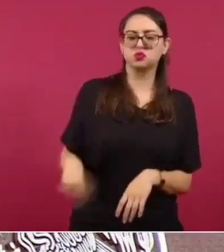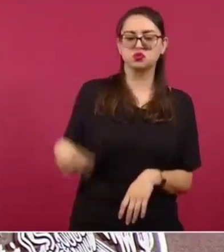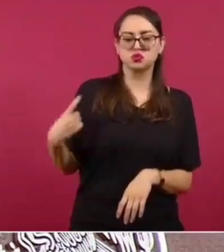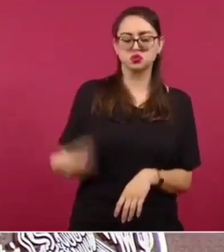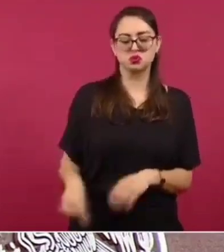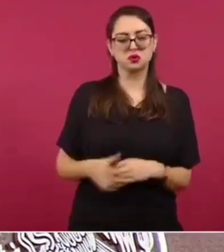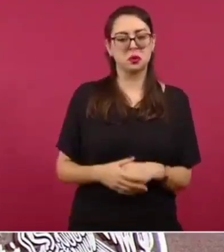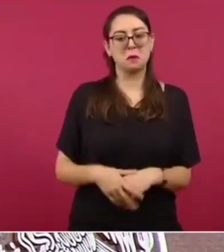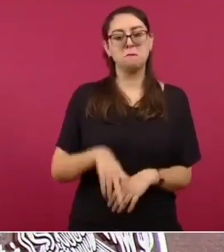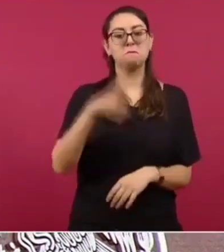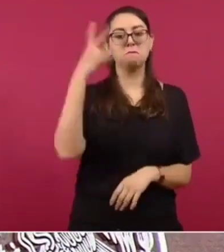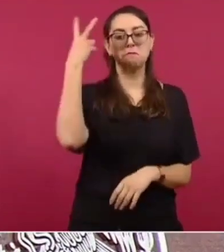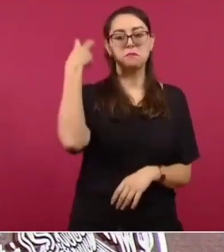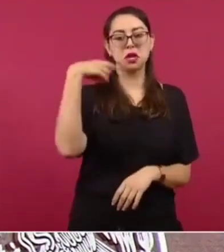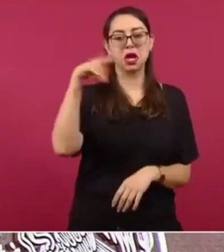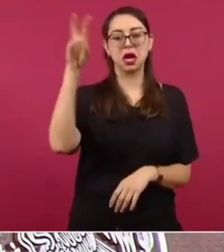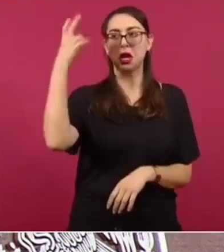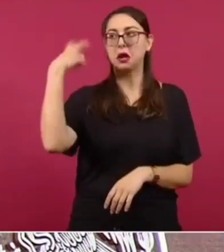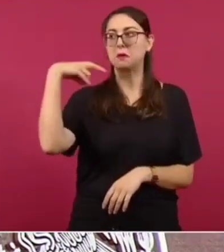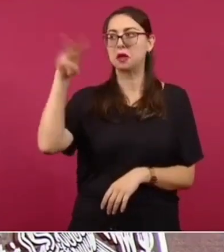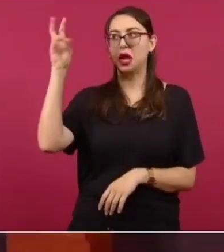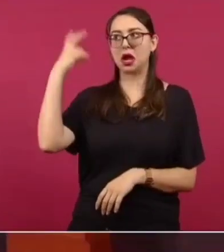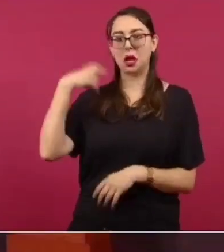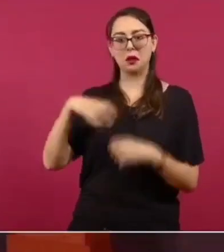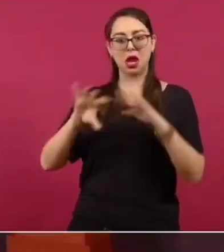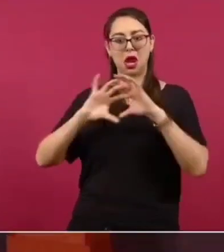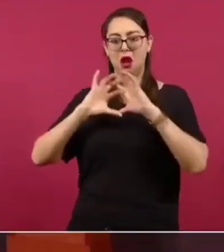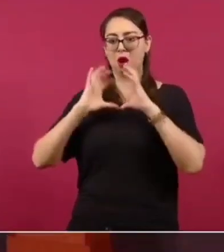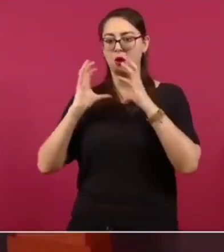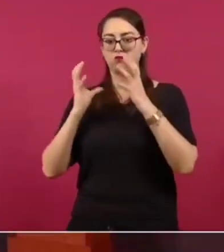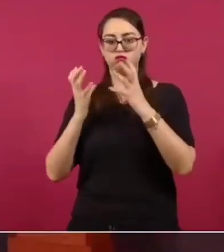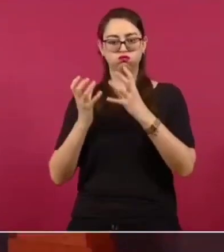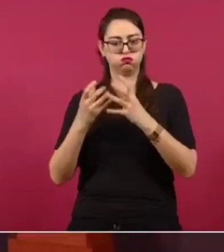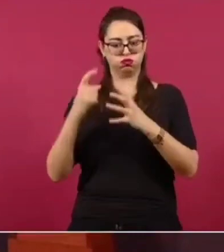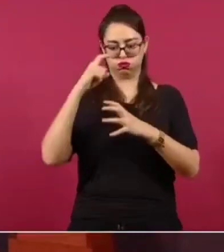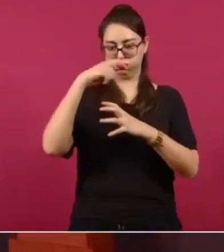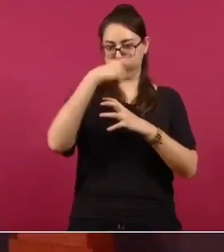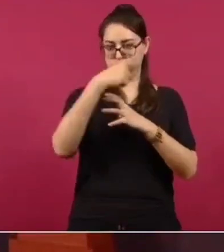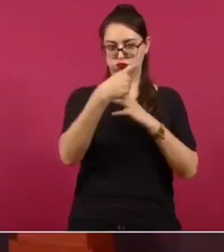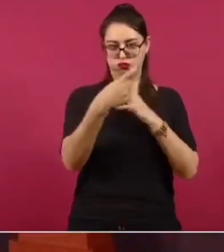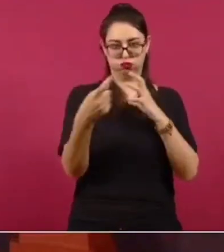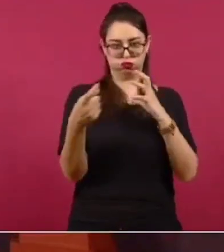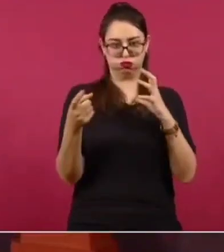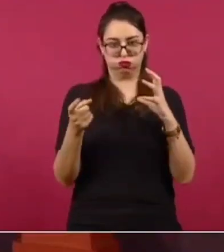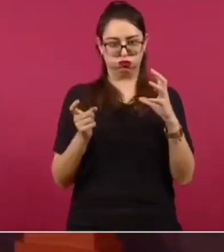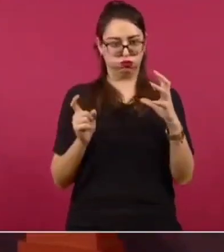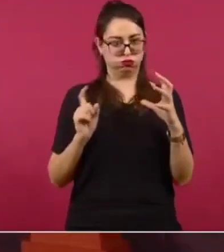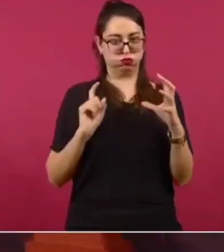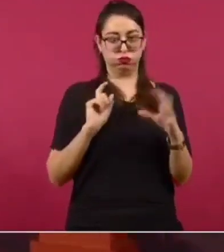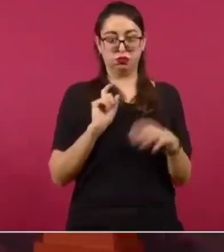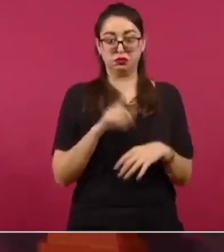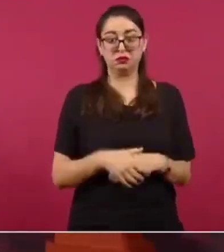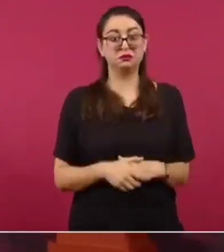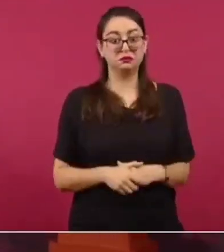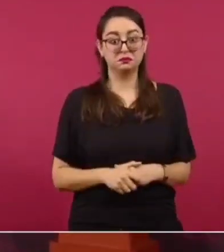Gracias. Viaja por todo el mundo y puede decir es que es